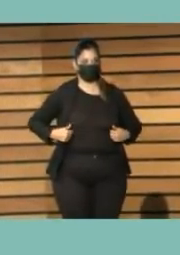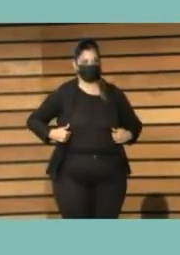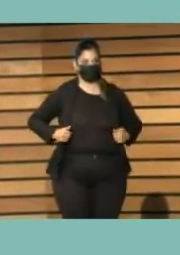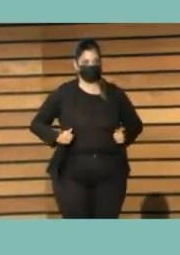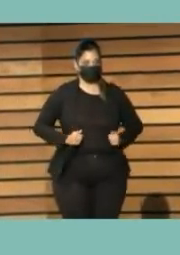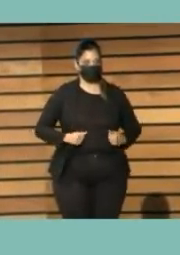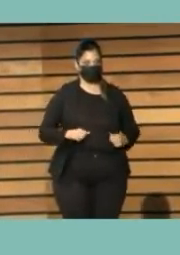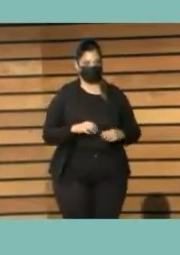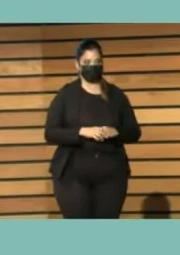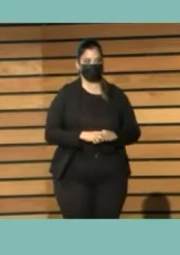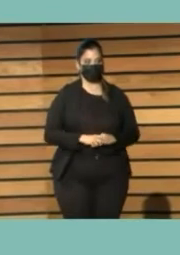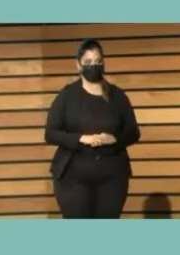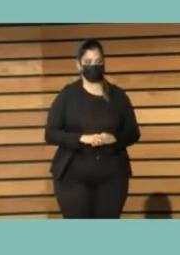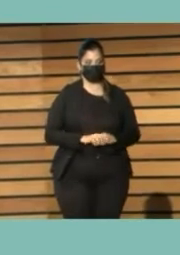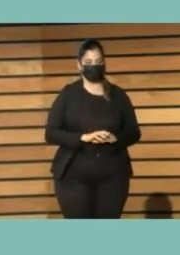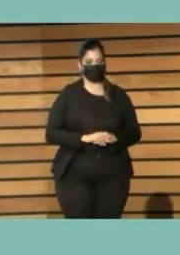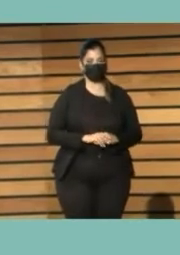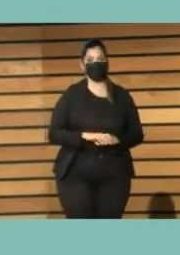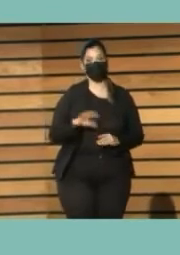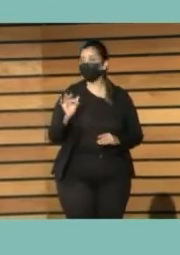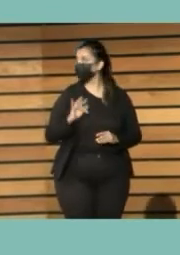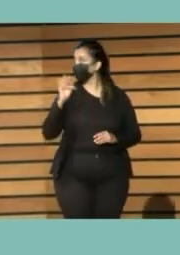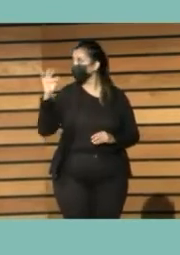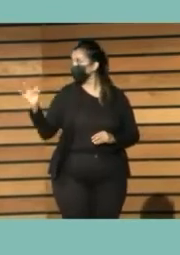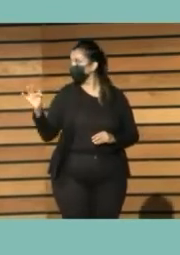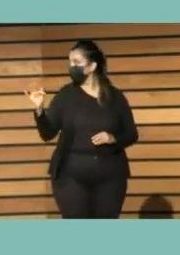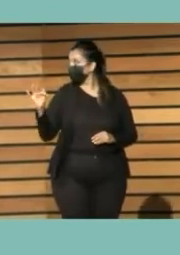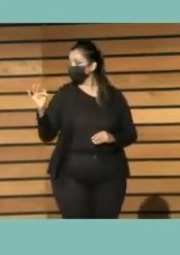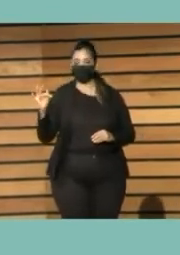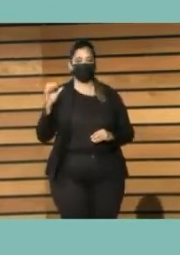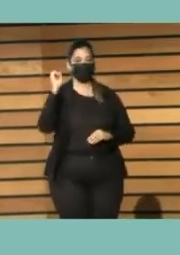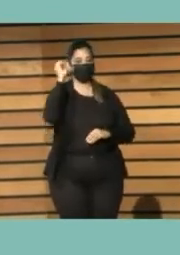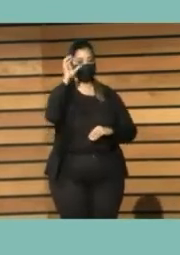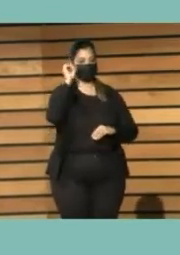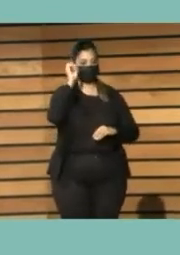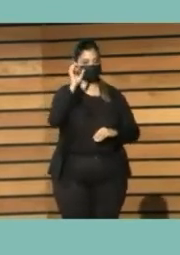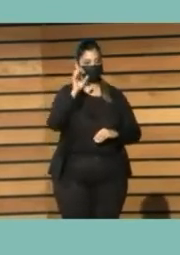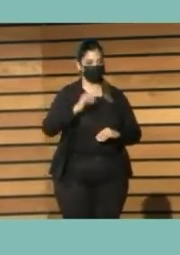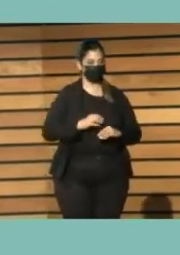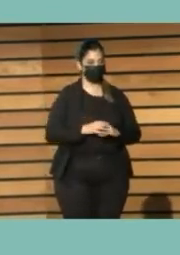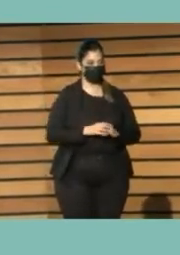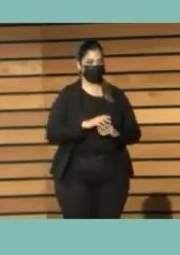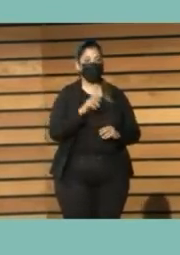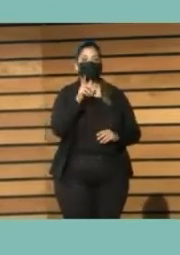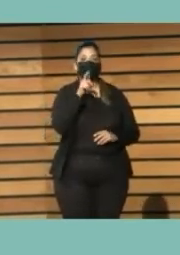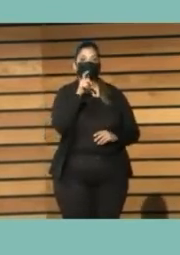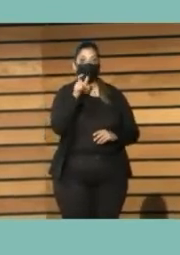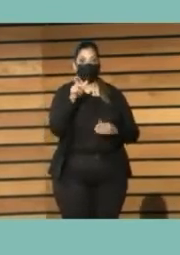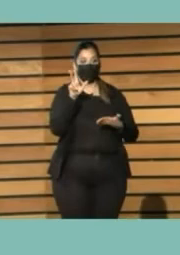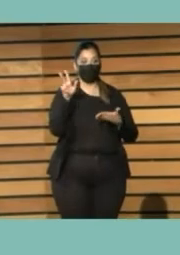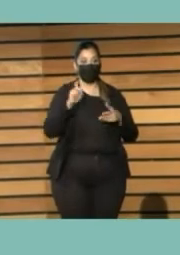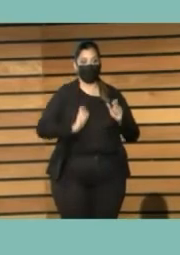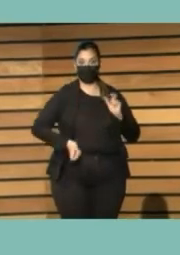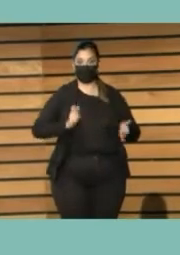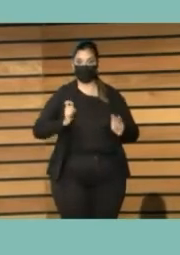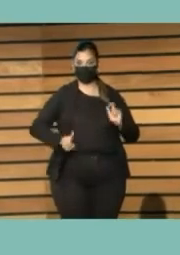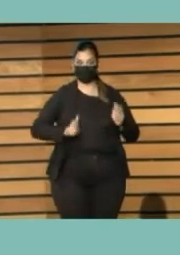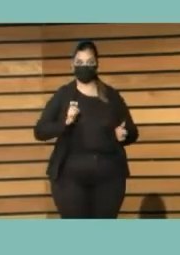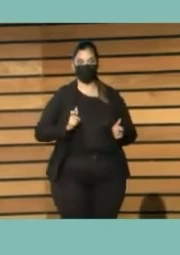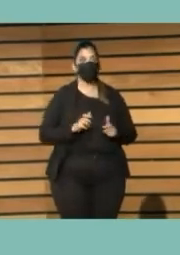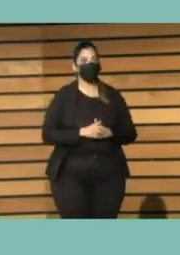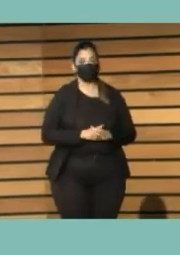La tercera ponencia se titula Modelo XBMA, Charles de Bibliotecas Municipales, la biblioteca pública como espacio de descubrimiento, de